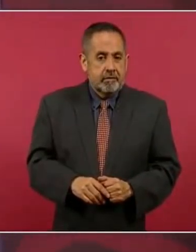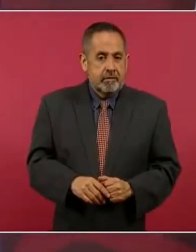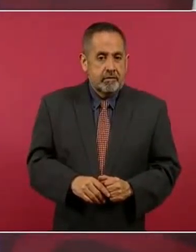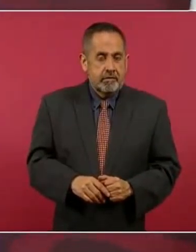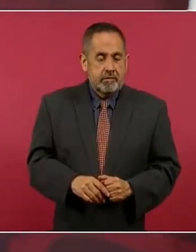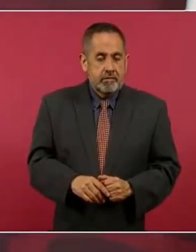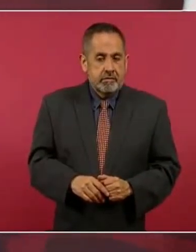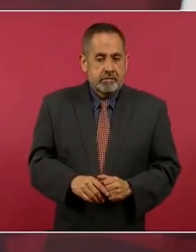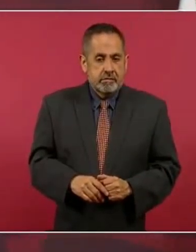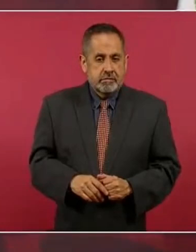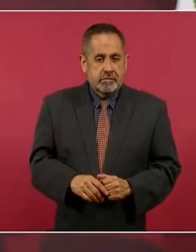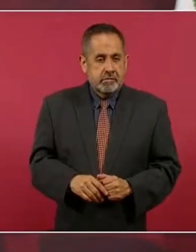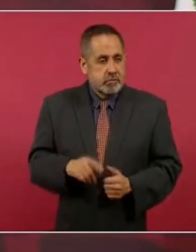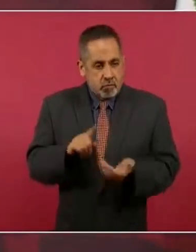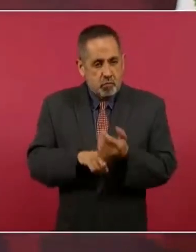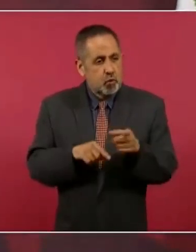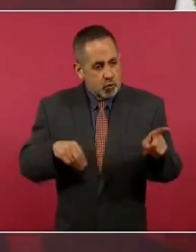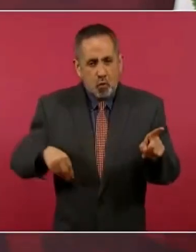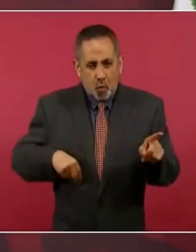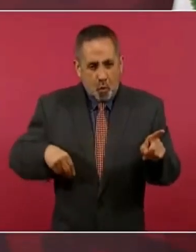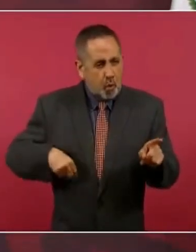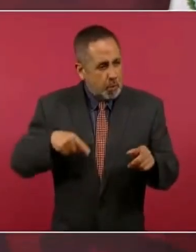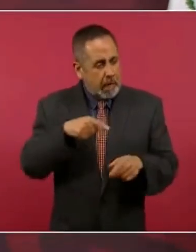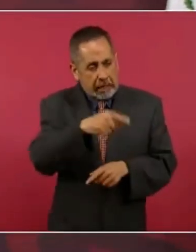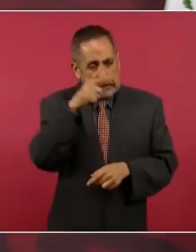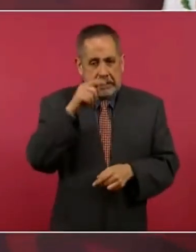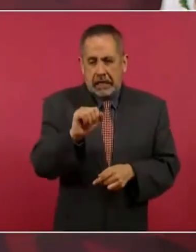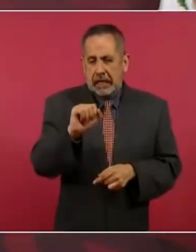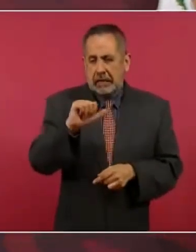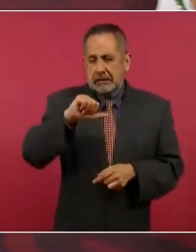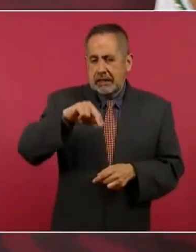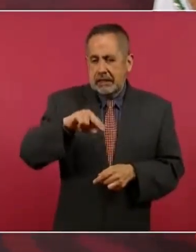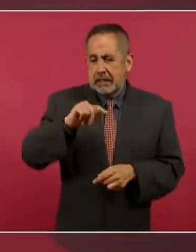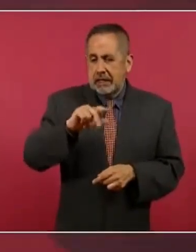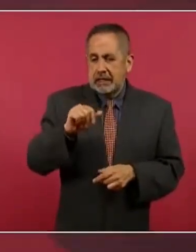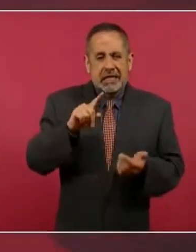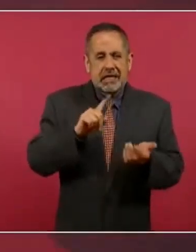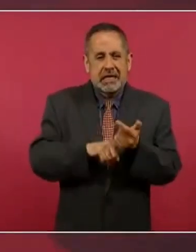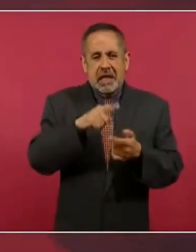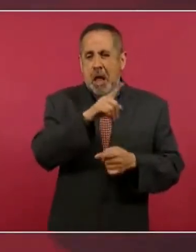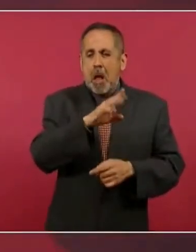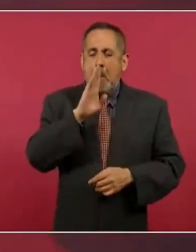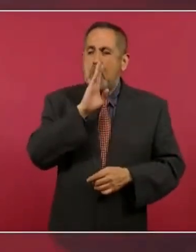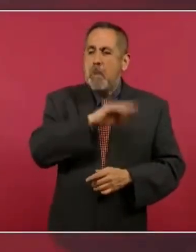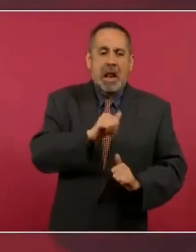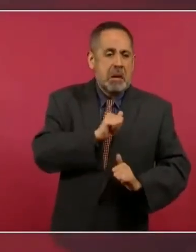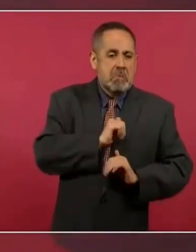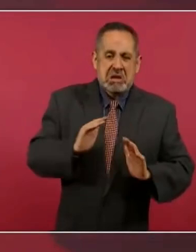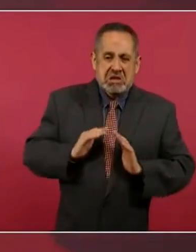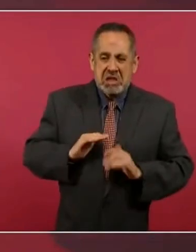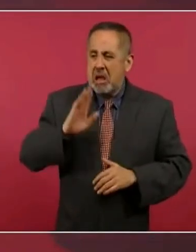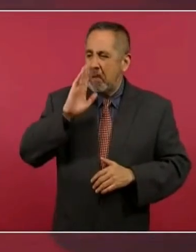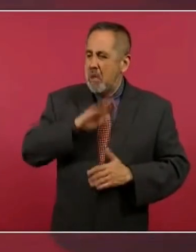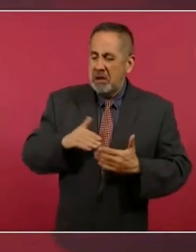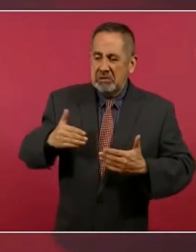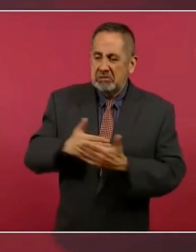que por culpa de él por haberse portado como un mal militar y un mal ciudadano nos habían quitado más de la